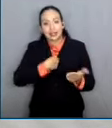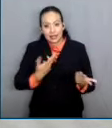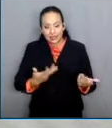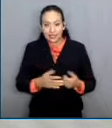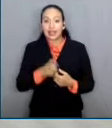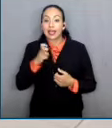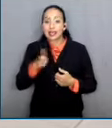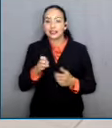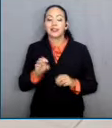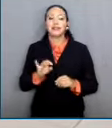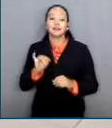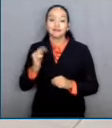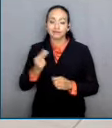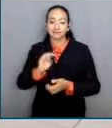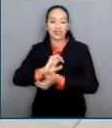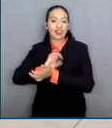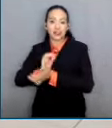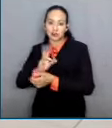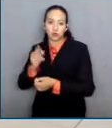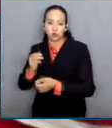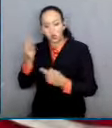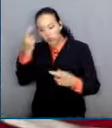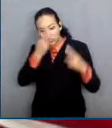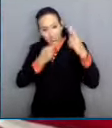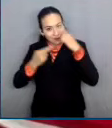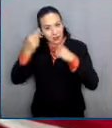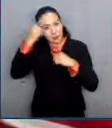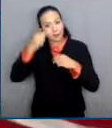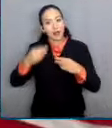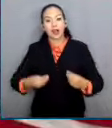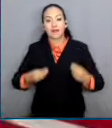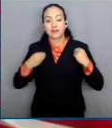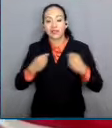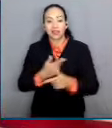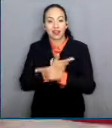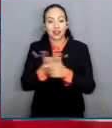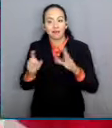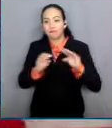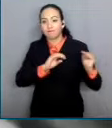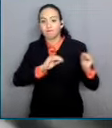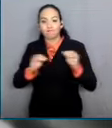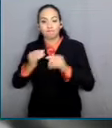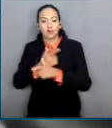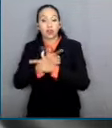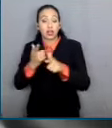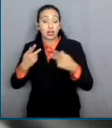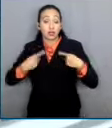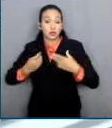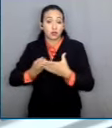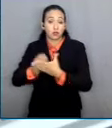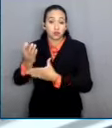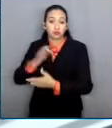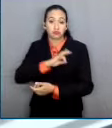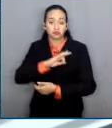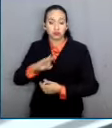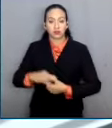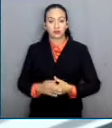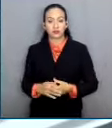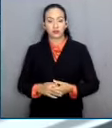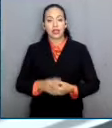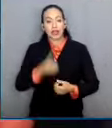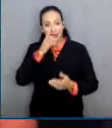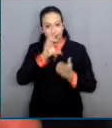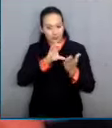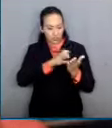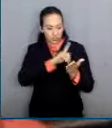discriminación, de identidad y libre tránsito al limitar el derecho a salir del país. Explicaron que la Constitución no distingue